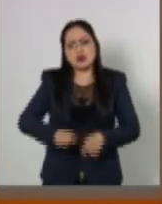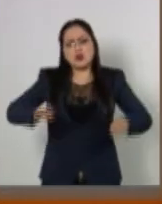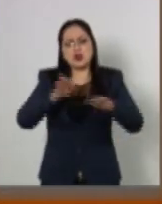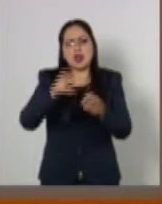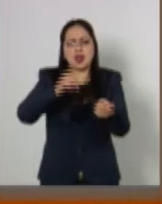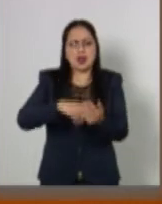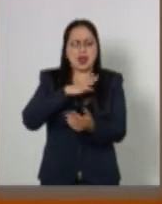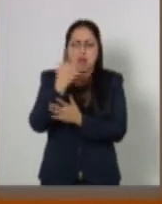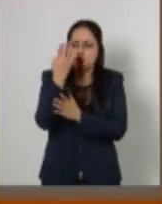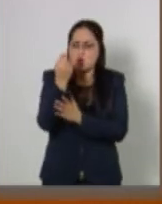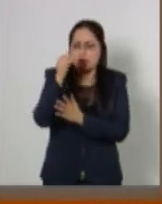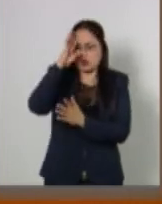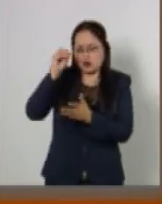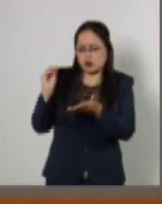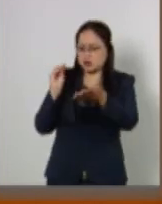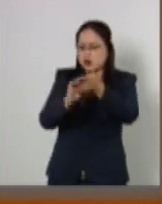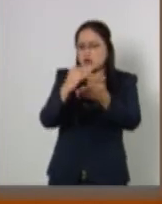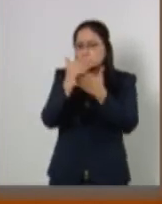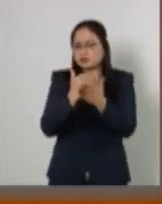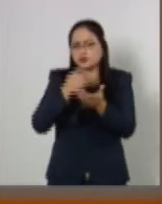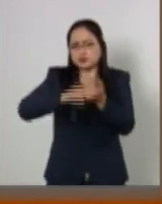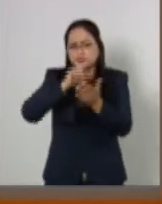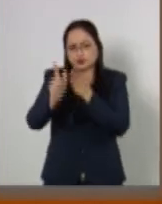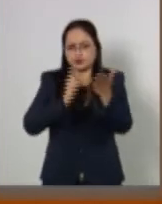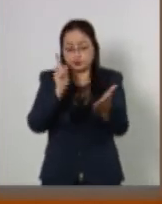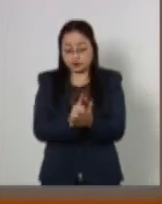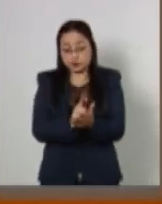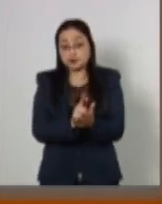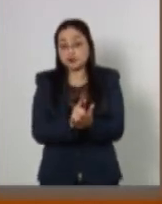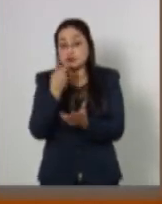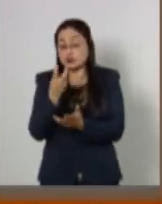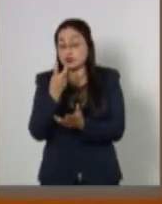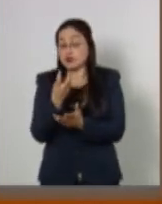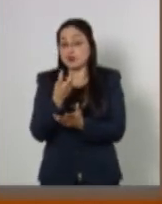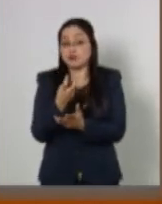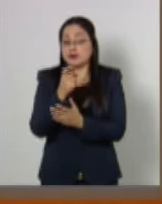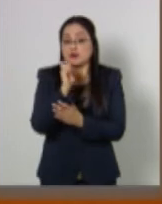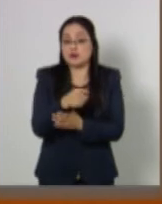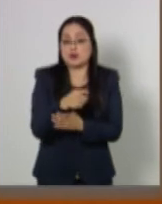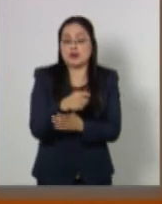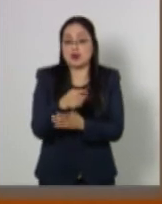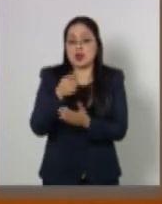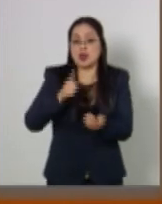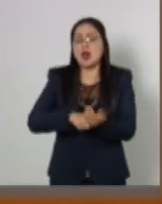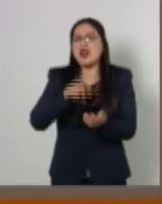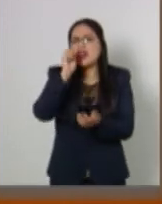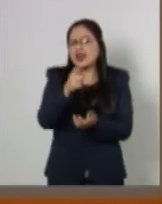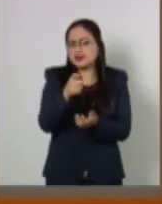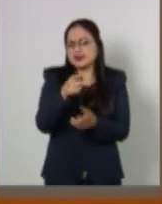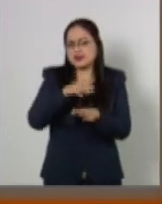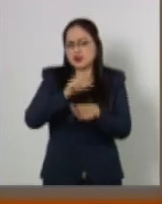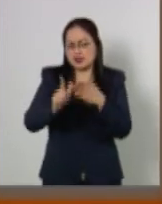preceptos que establecemos en esta ley retoman las características de esta